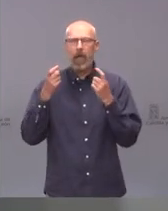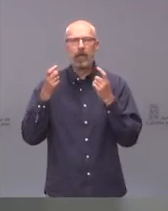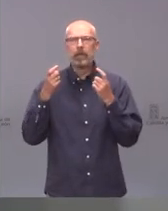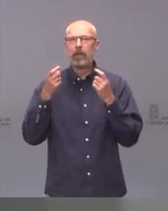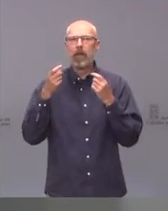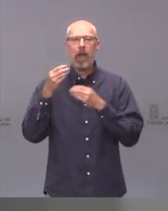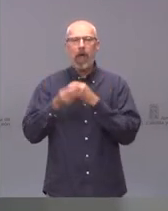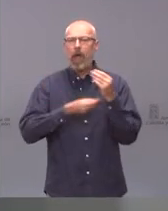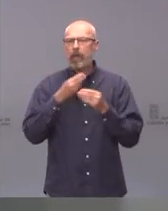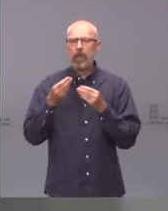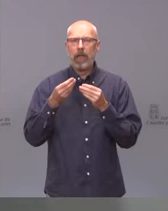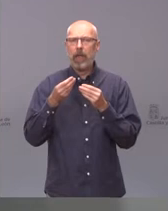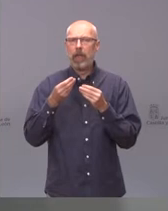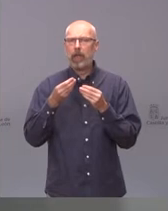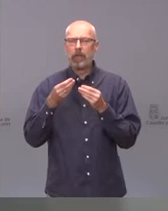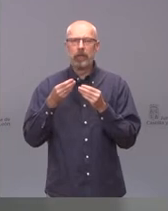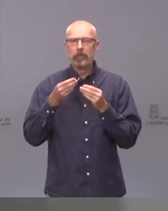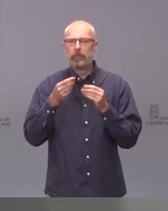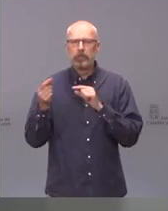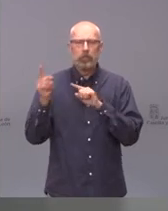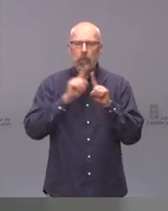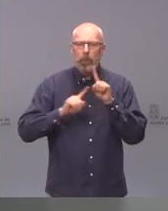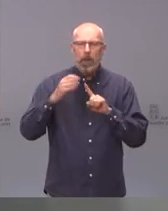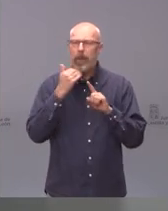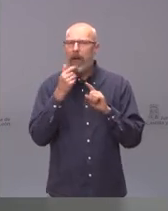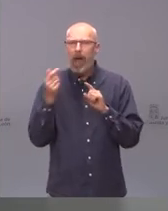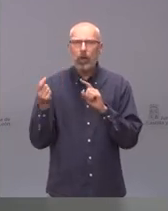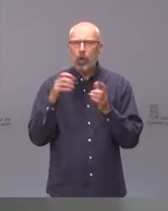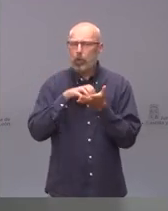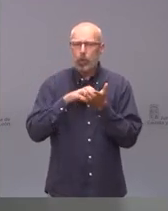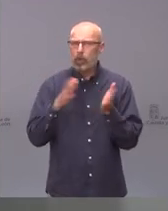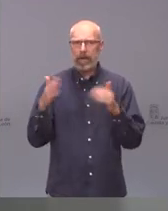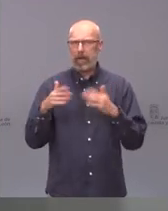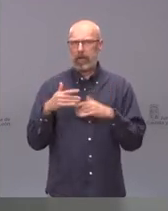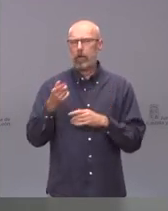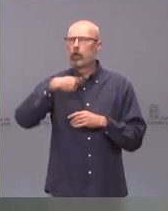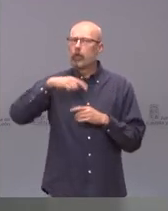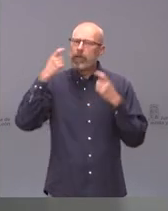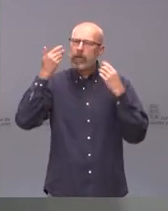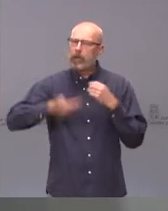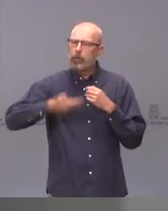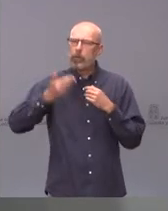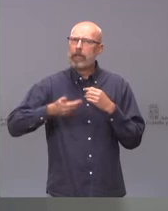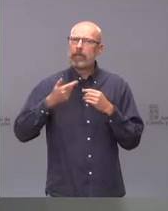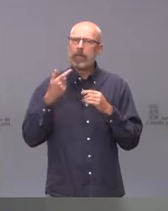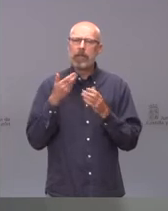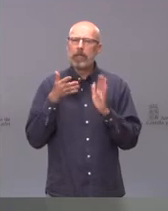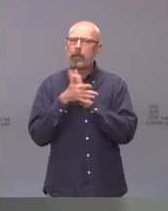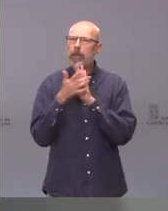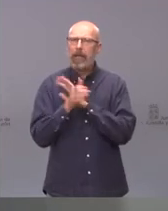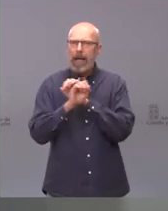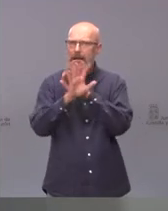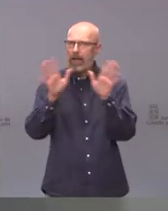de conflicto. Yo creo que es muy importante que demos pocas instrucciones y que sean claras y que demos pocas